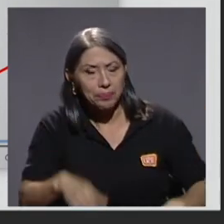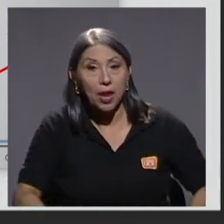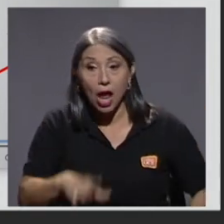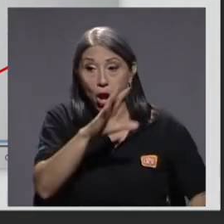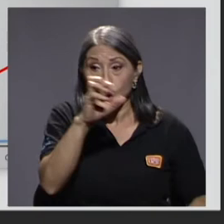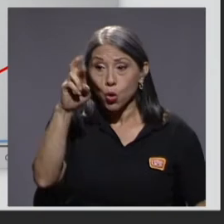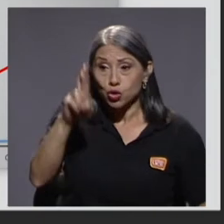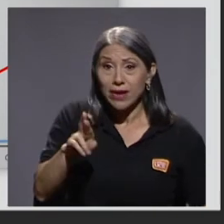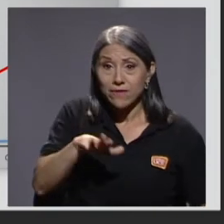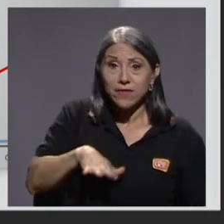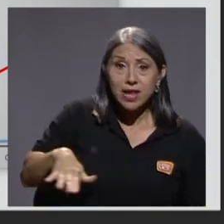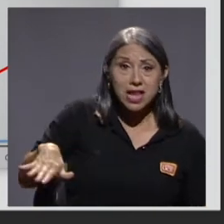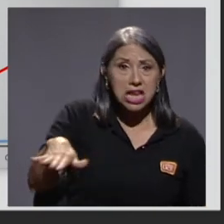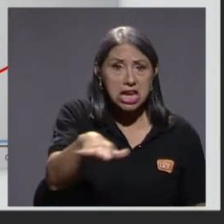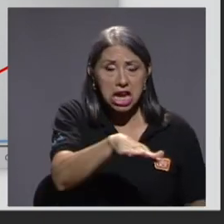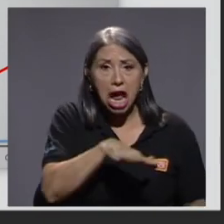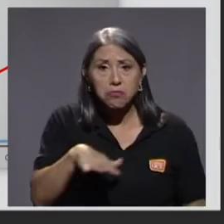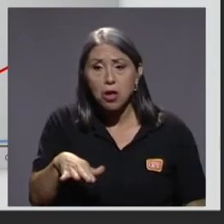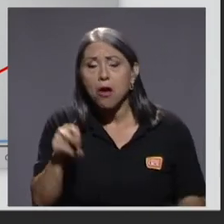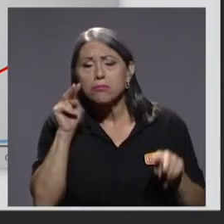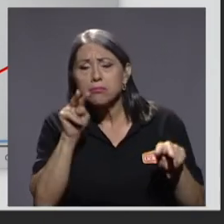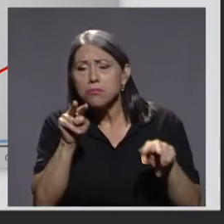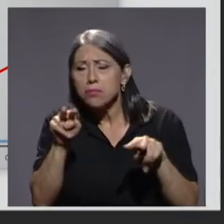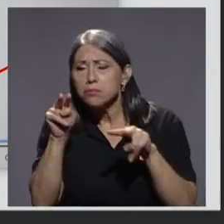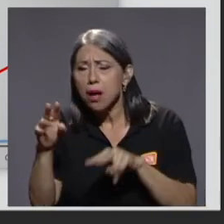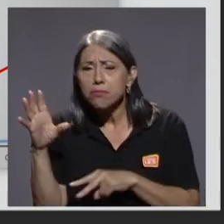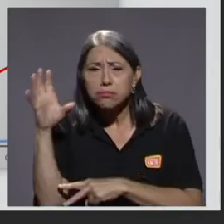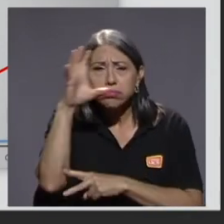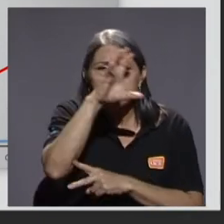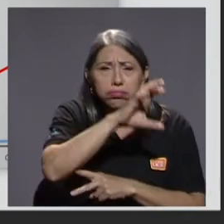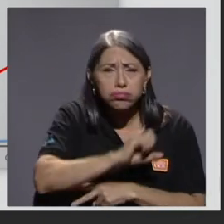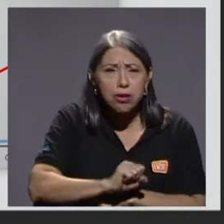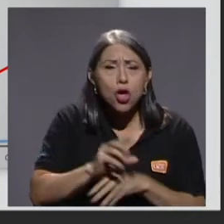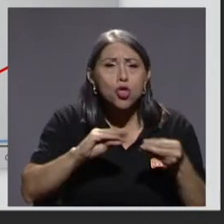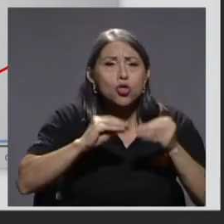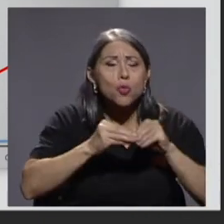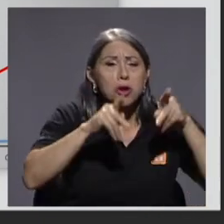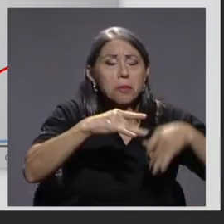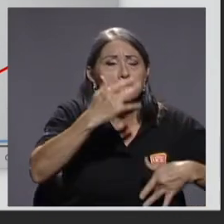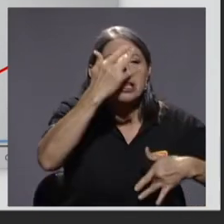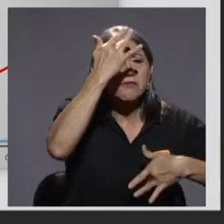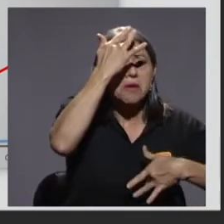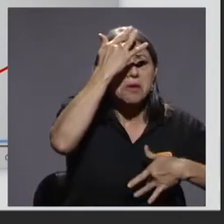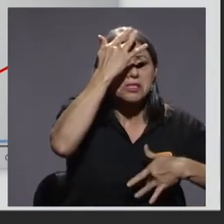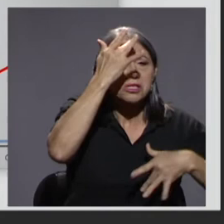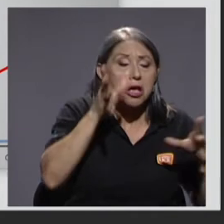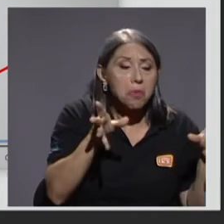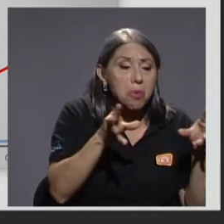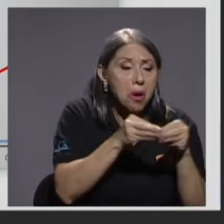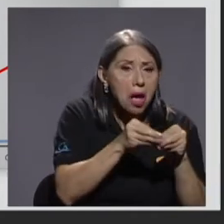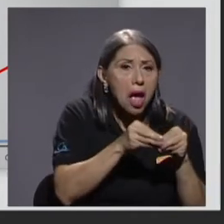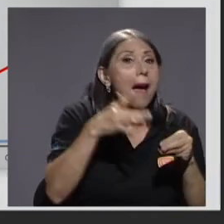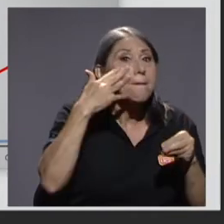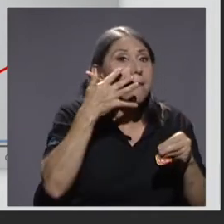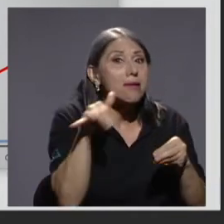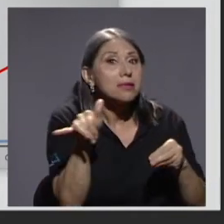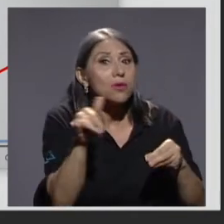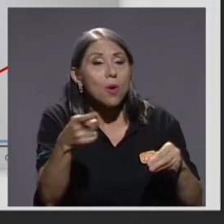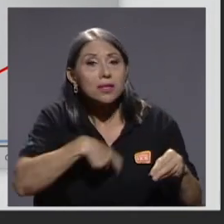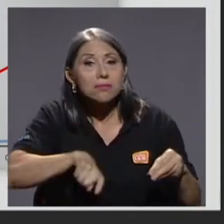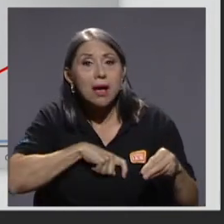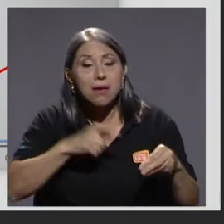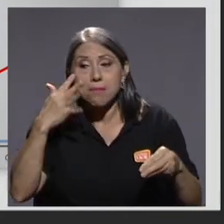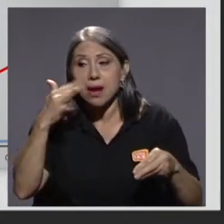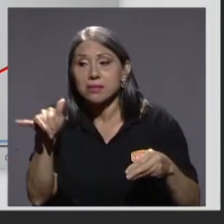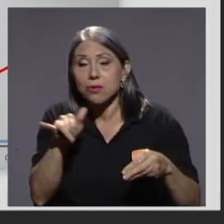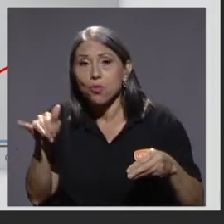está enfermando o estamos diagnosticando casi tanta gente como en países como España y Brasil, pero la